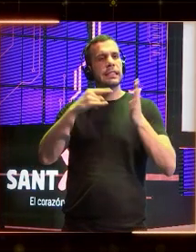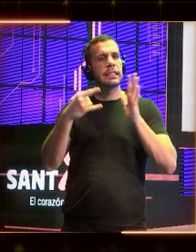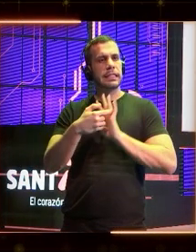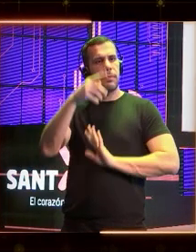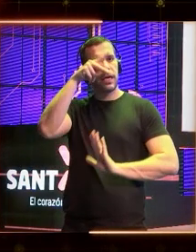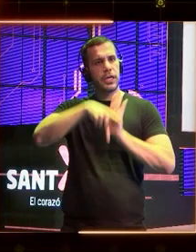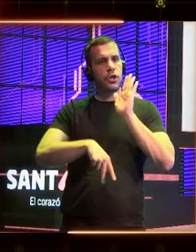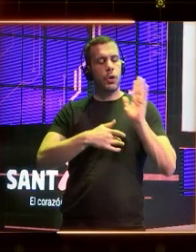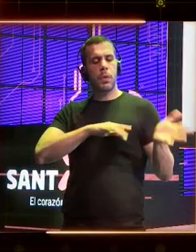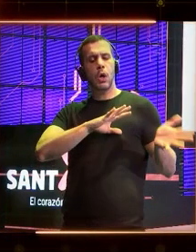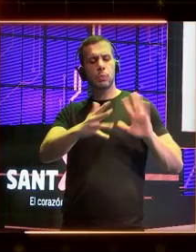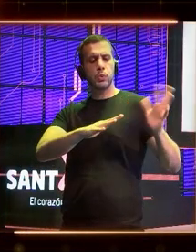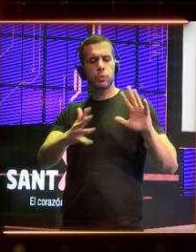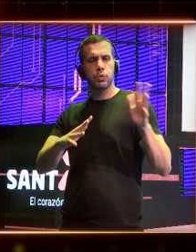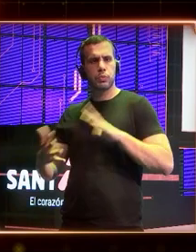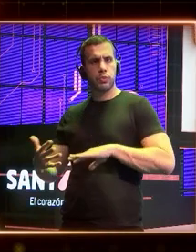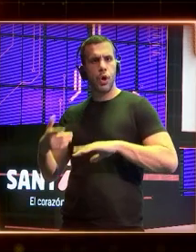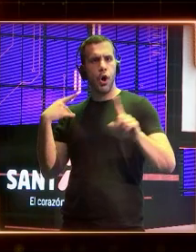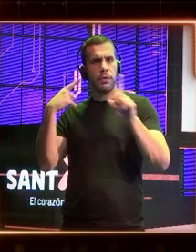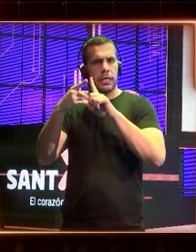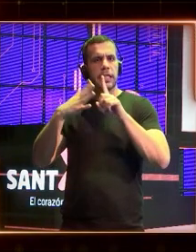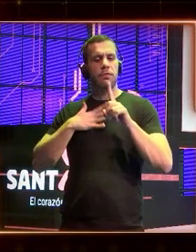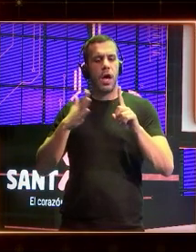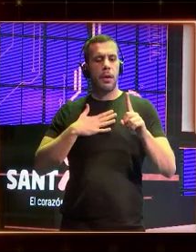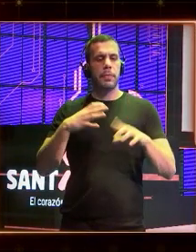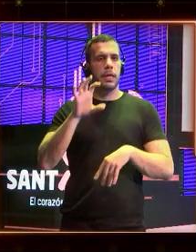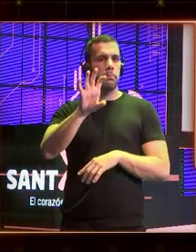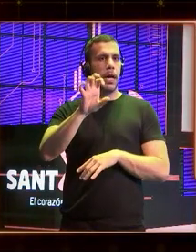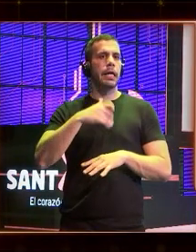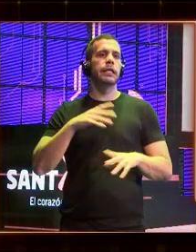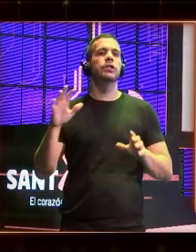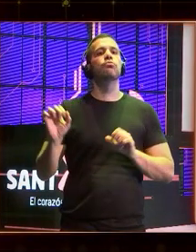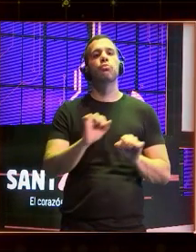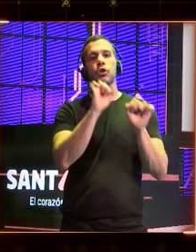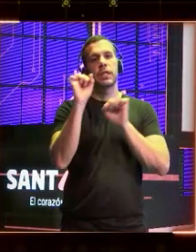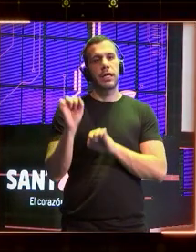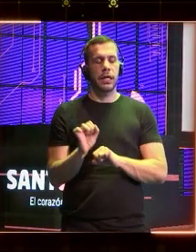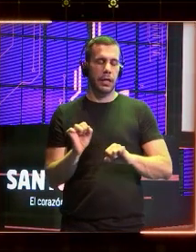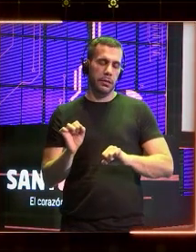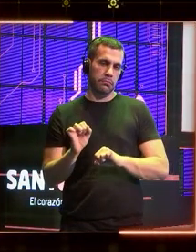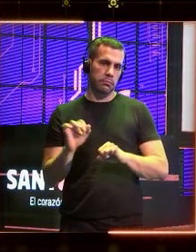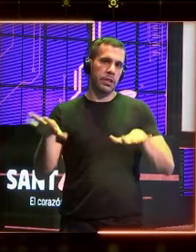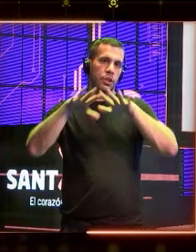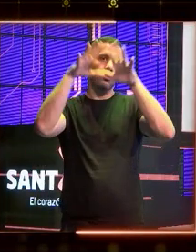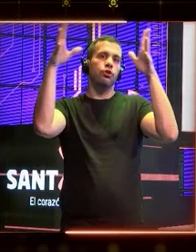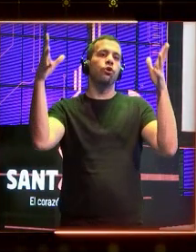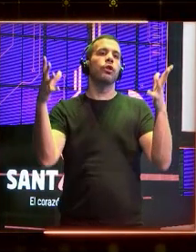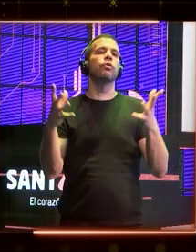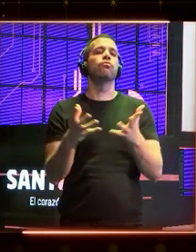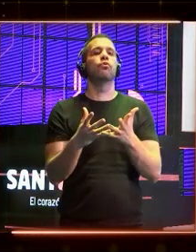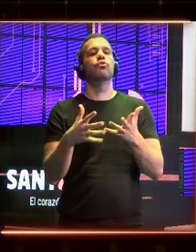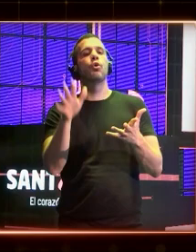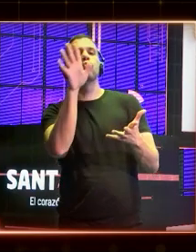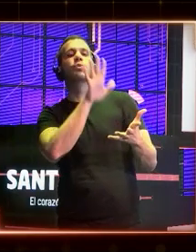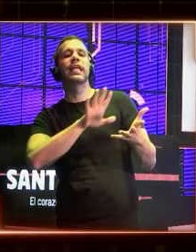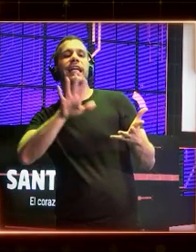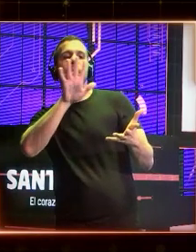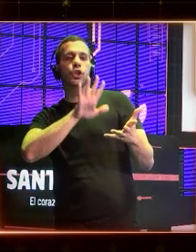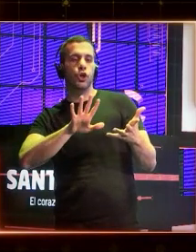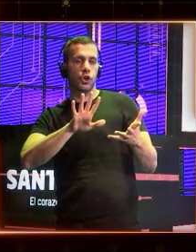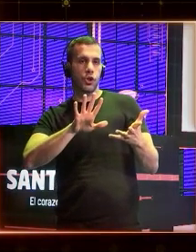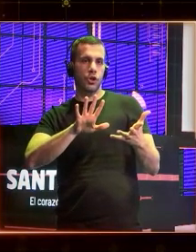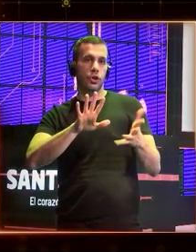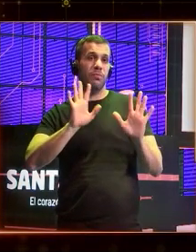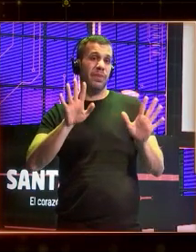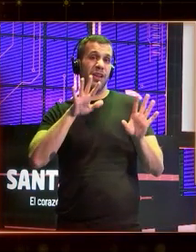normas para poder proteger a su país dentro de un contexto geológico, dentro de un territorio. Pero la geopolítica ha